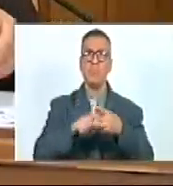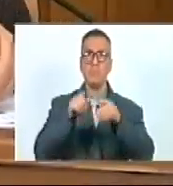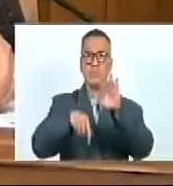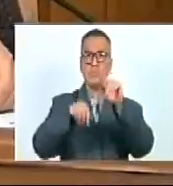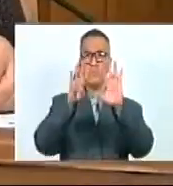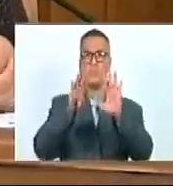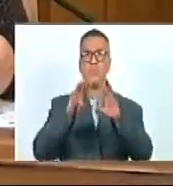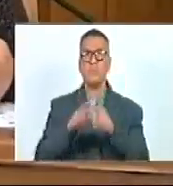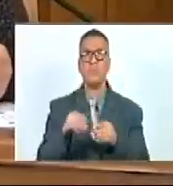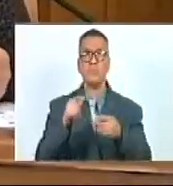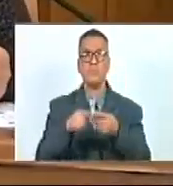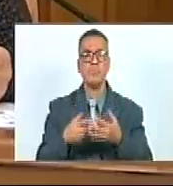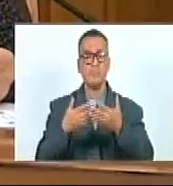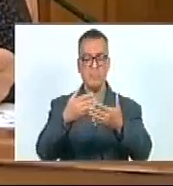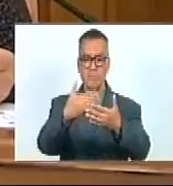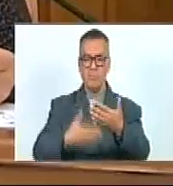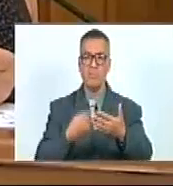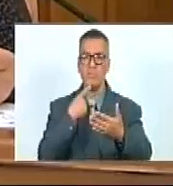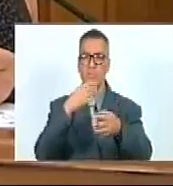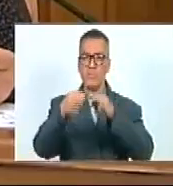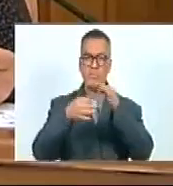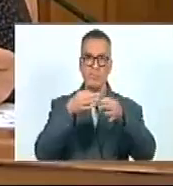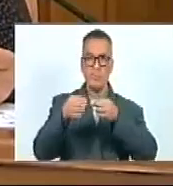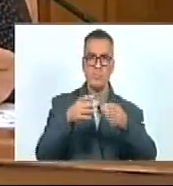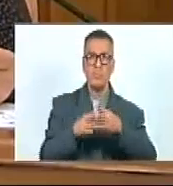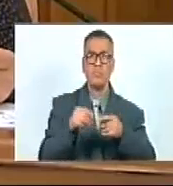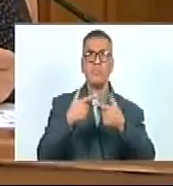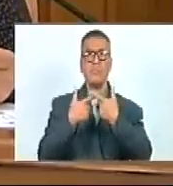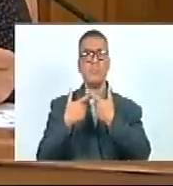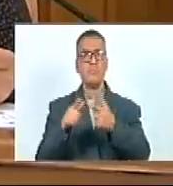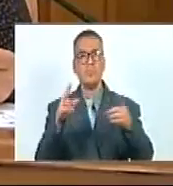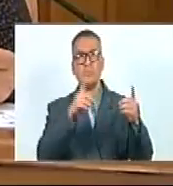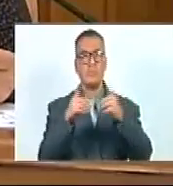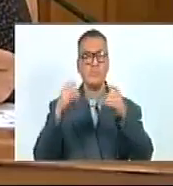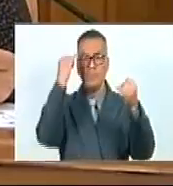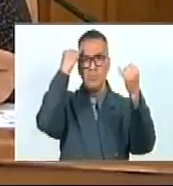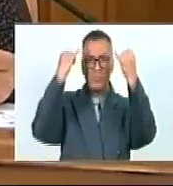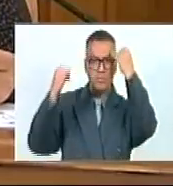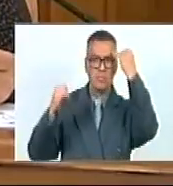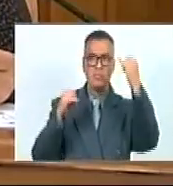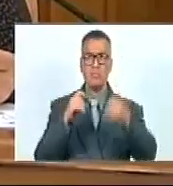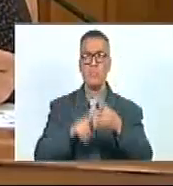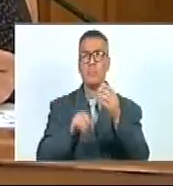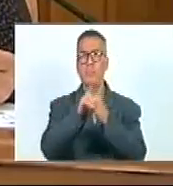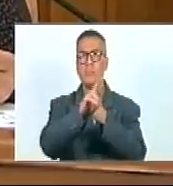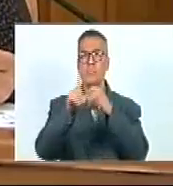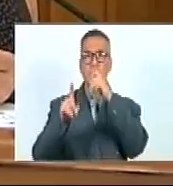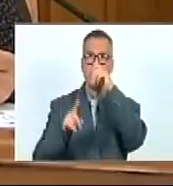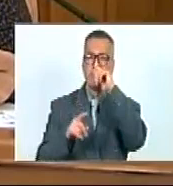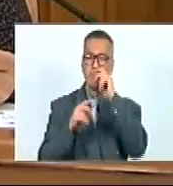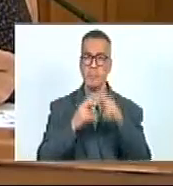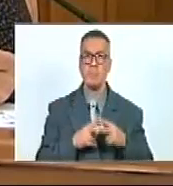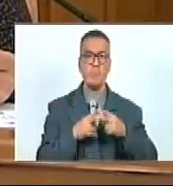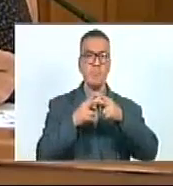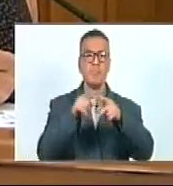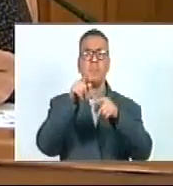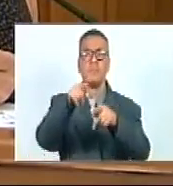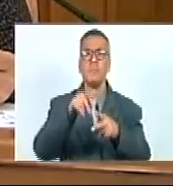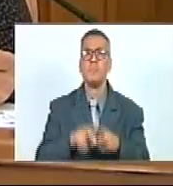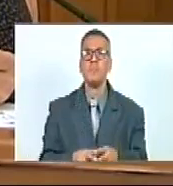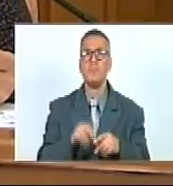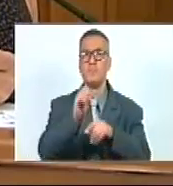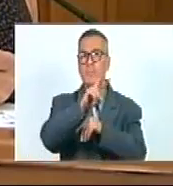Rendición de cuentas. 20. Libre debate de ideas. 21. Voluntariedad.